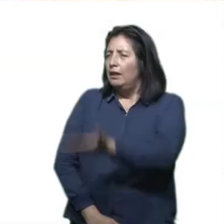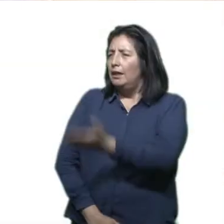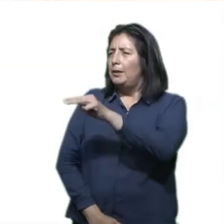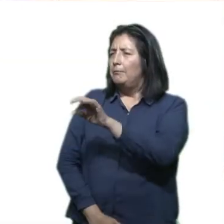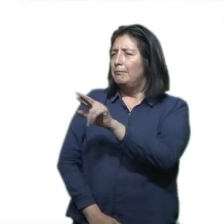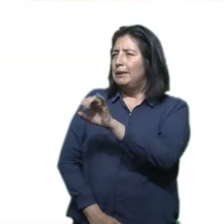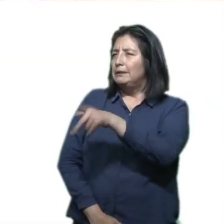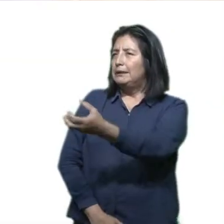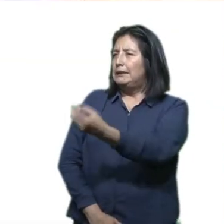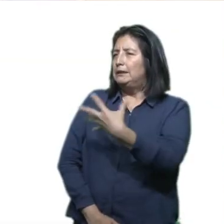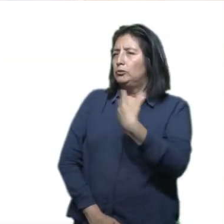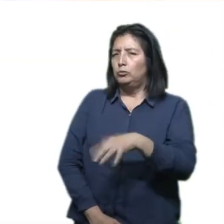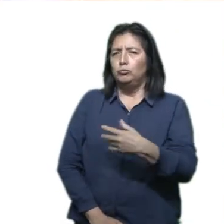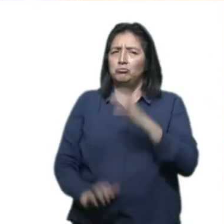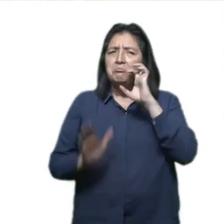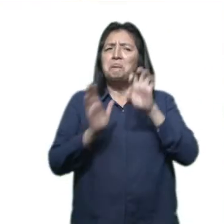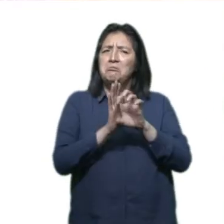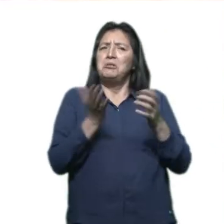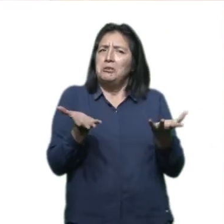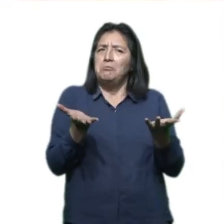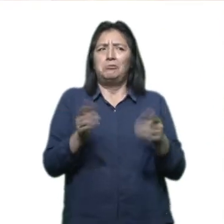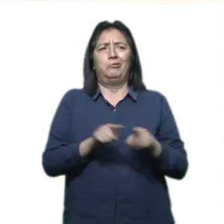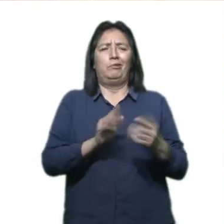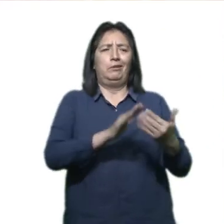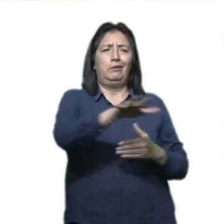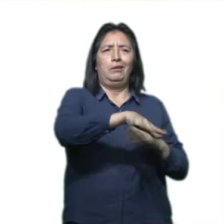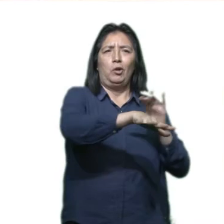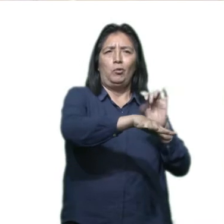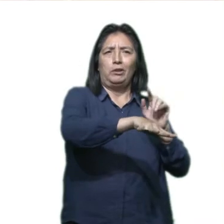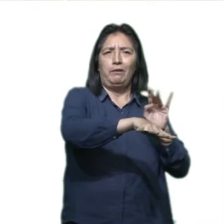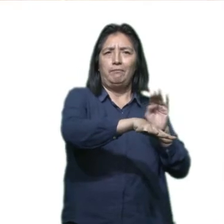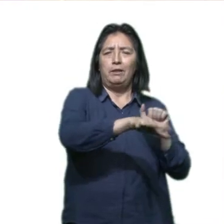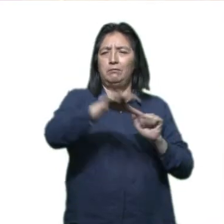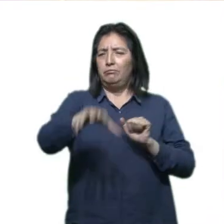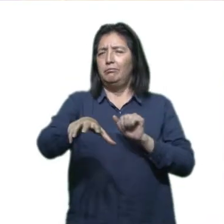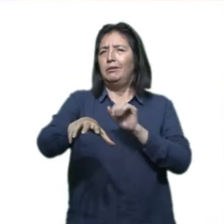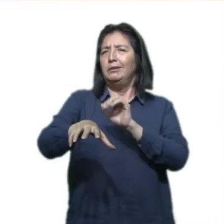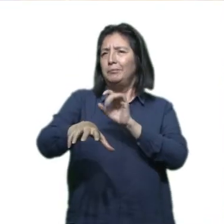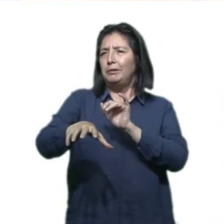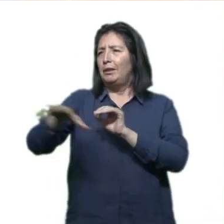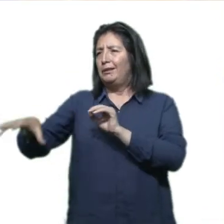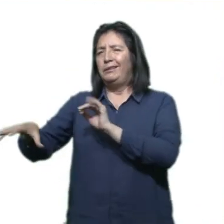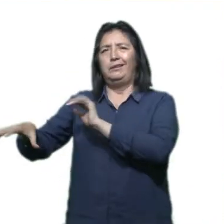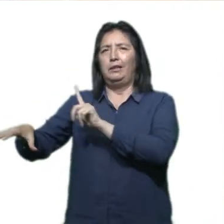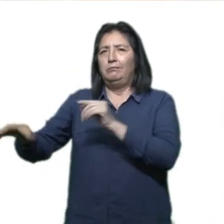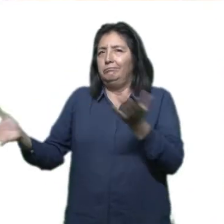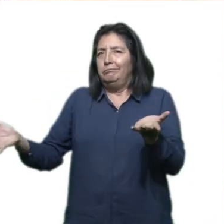Y Marisa ha mencionado efectivamente un ejemplo, ¿no?, de no es lo mismo Cotabambas y Chumivircas que Islay.